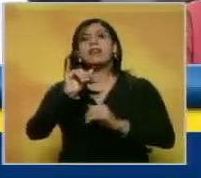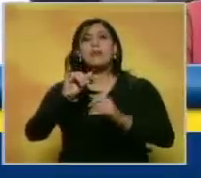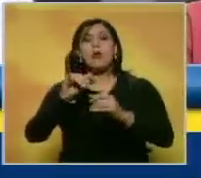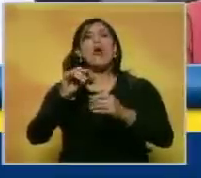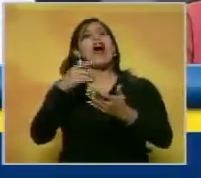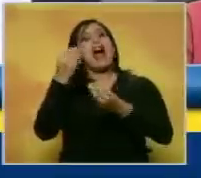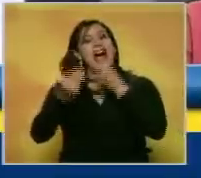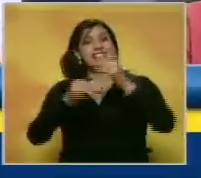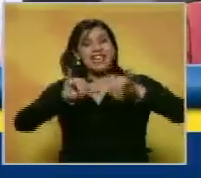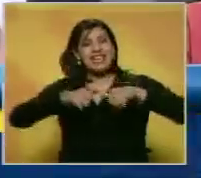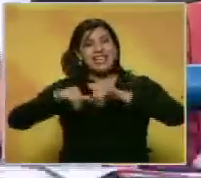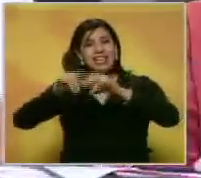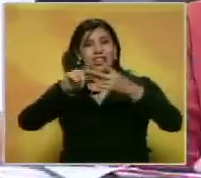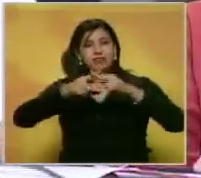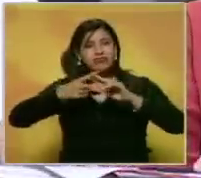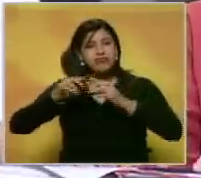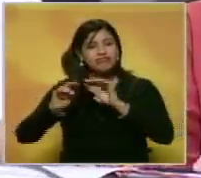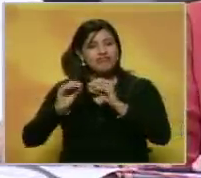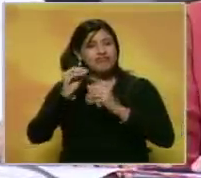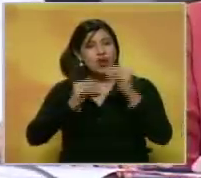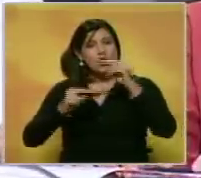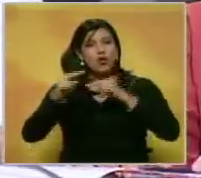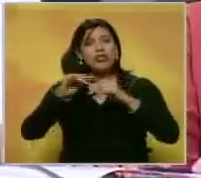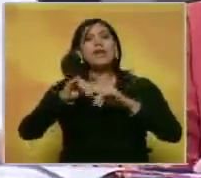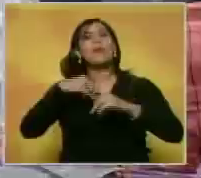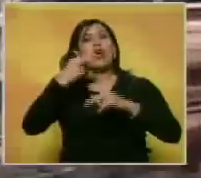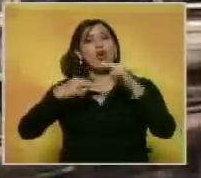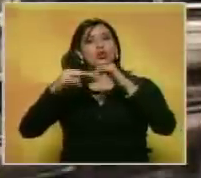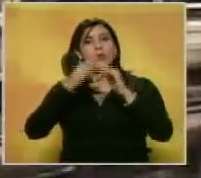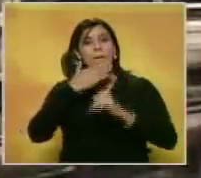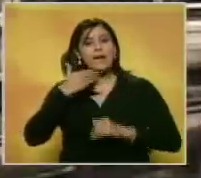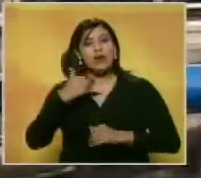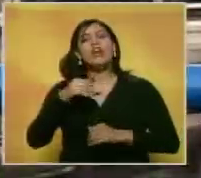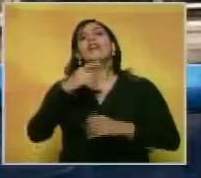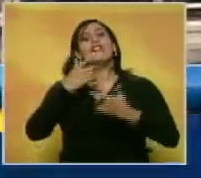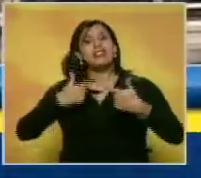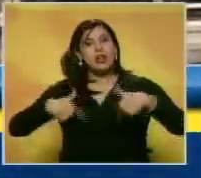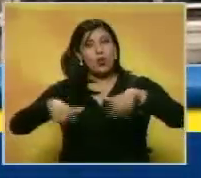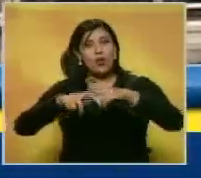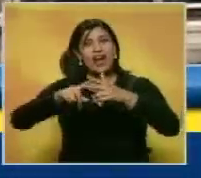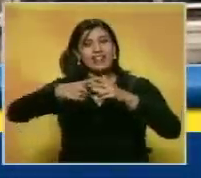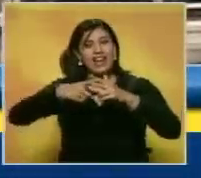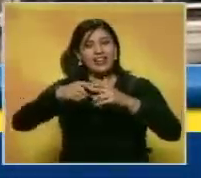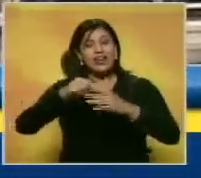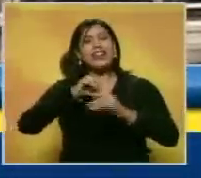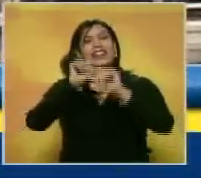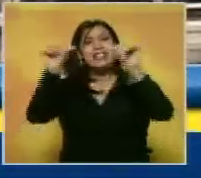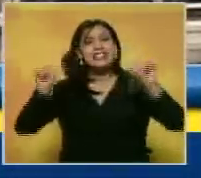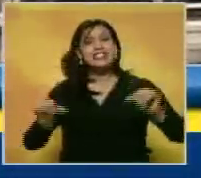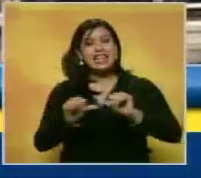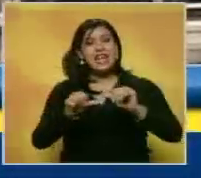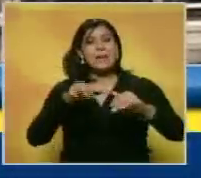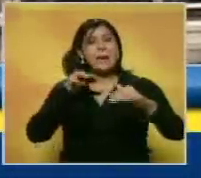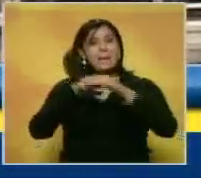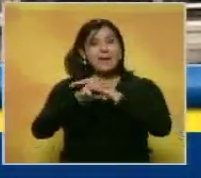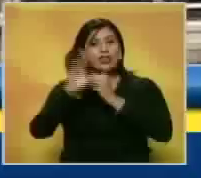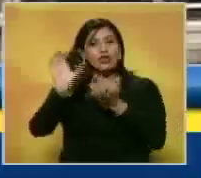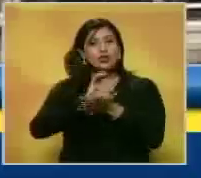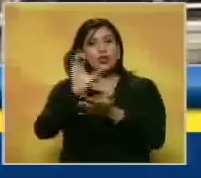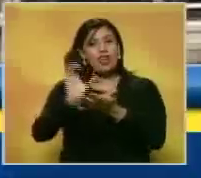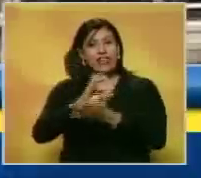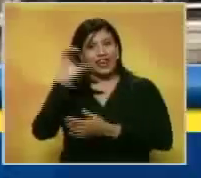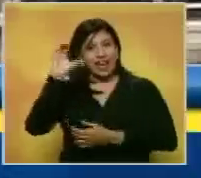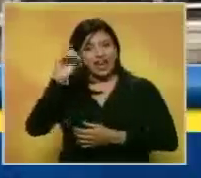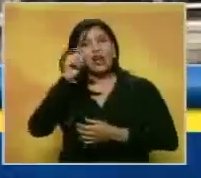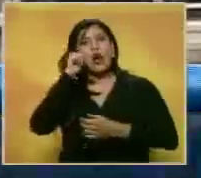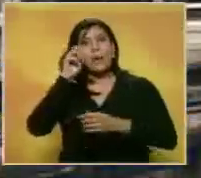detalle para luego comenzar la fase constructiva. Desde el patio de talleres y trenes del sistema de metro de la ciudad de Caracas, en la estación